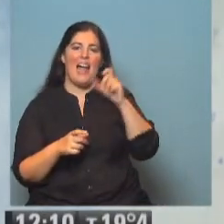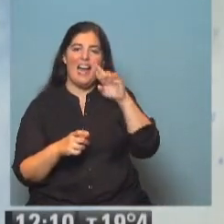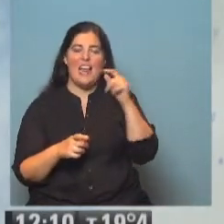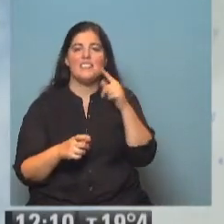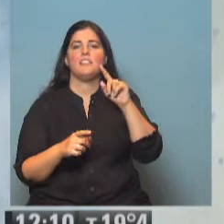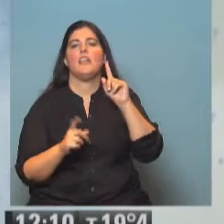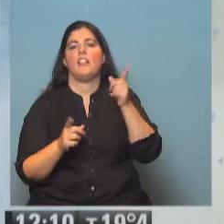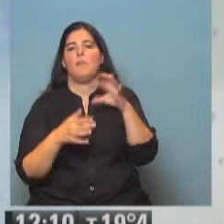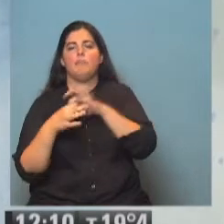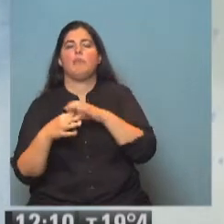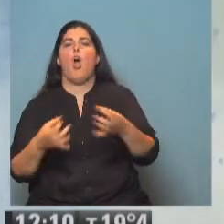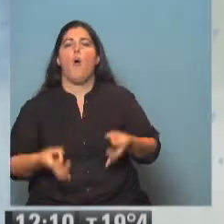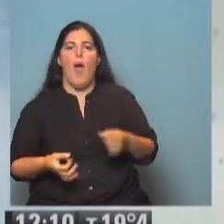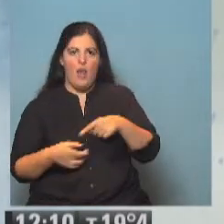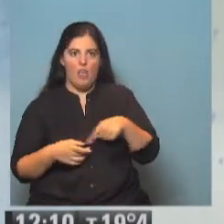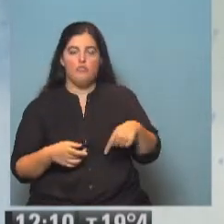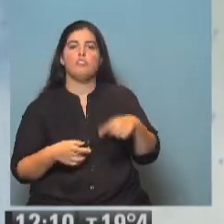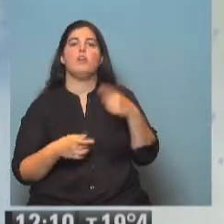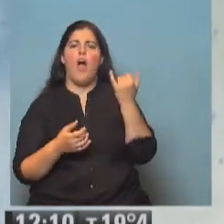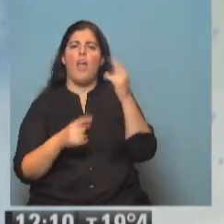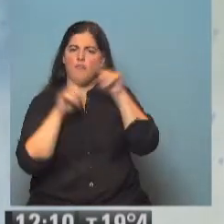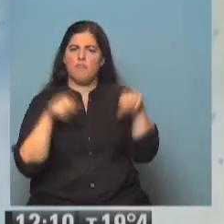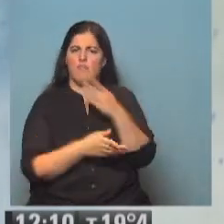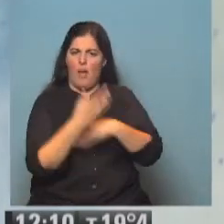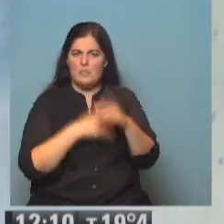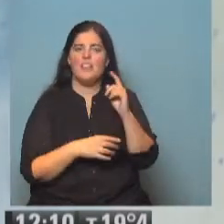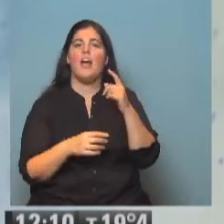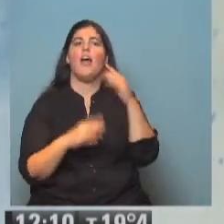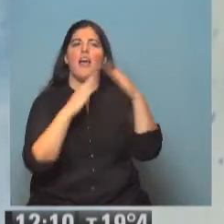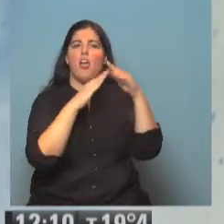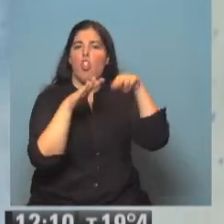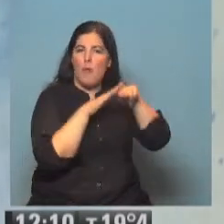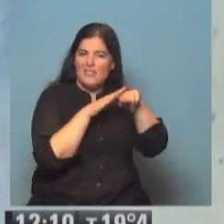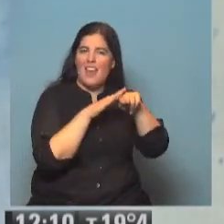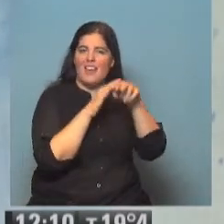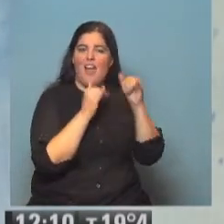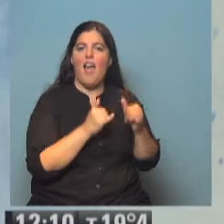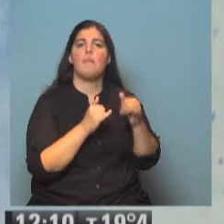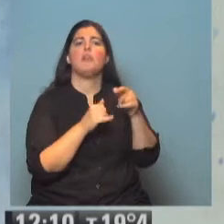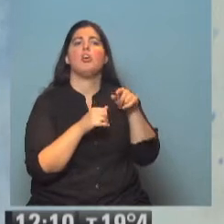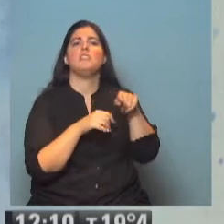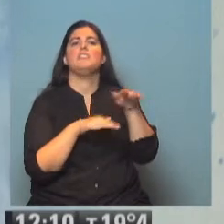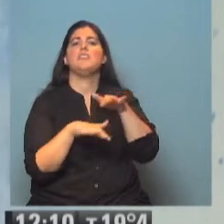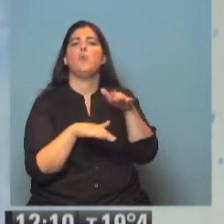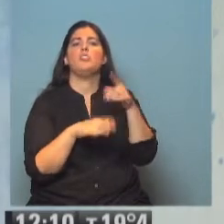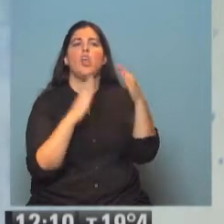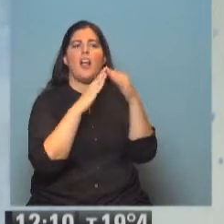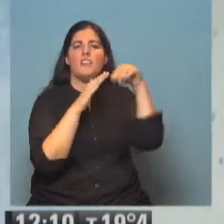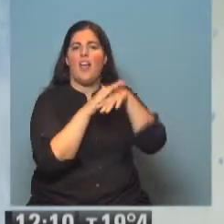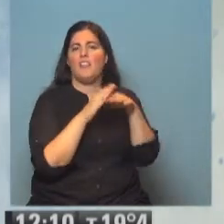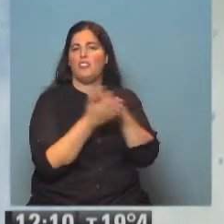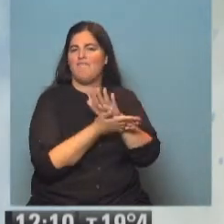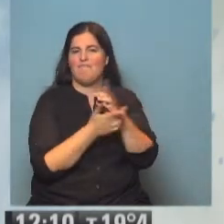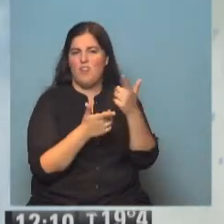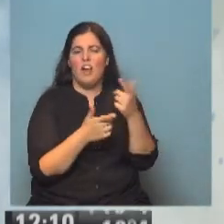Ya cuenta con el certificado de discapacidad. Si bien tiene internación domiciliaria, su situación no puede controlarse en el hogar y la